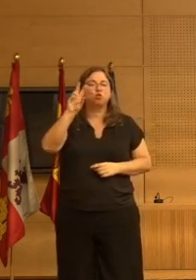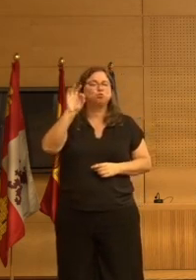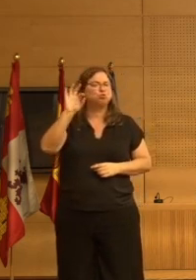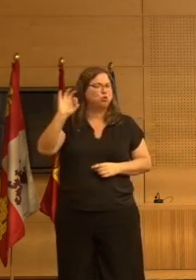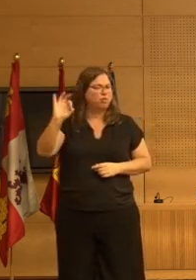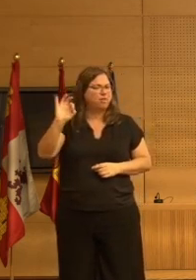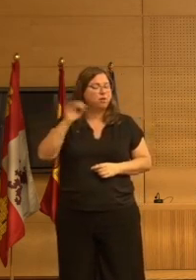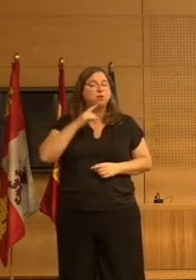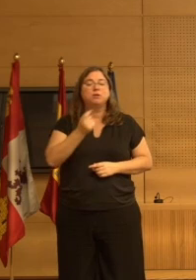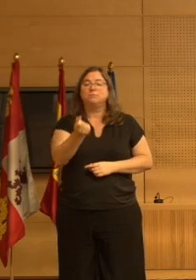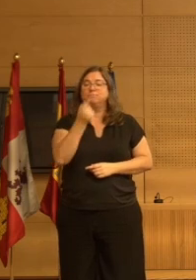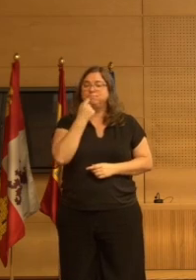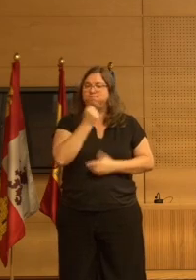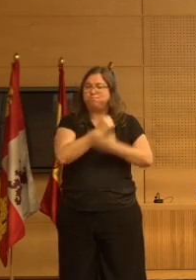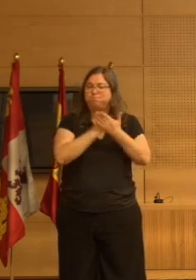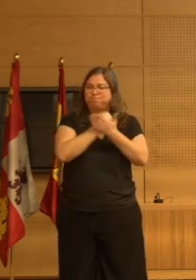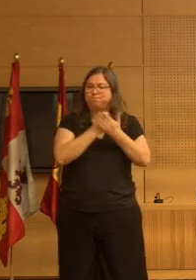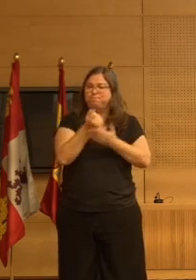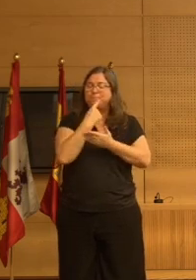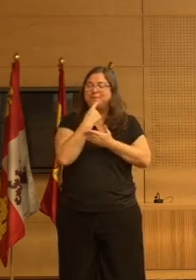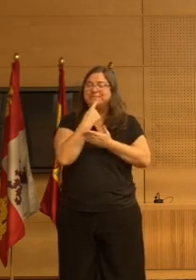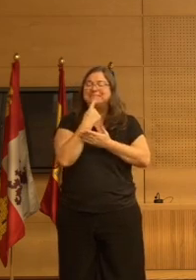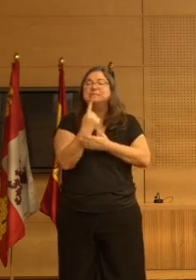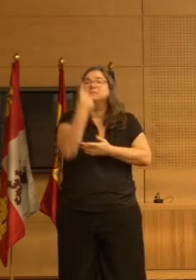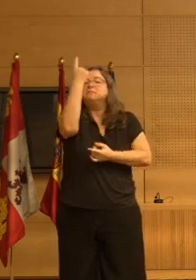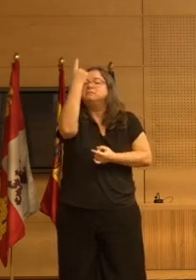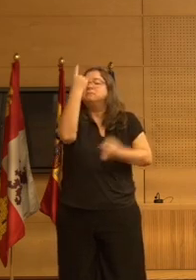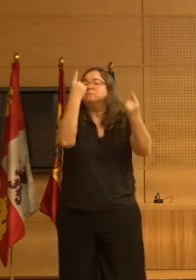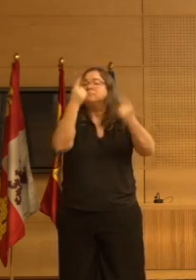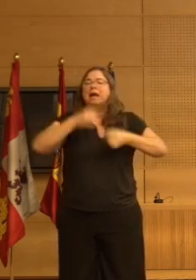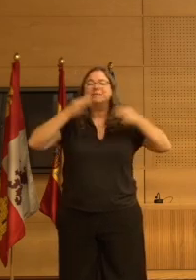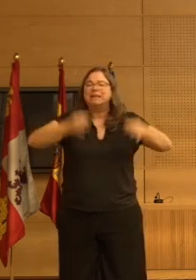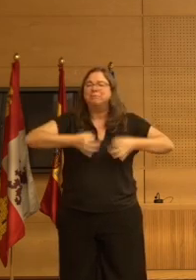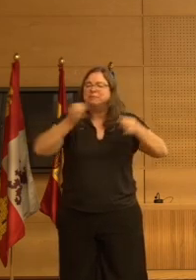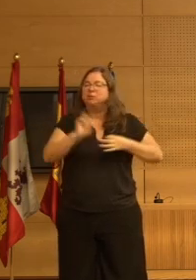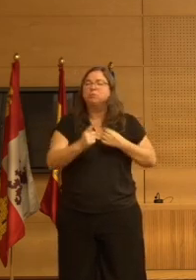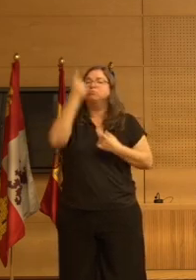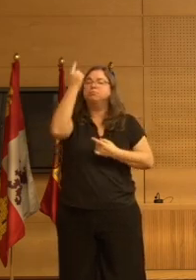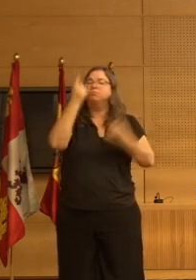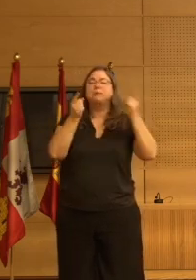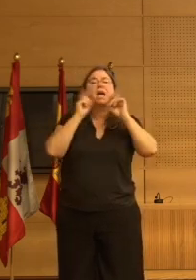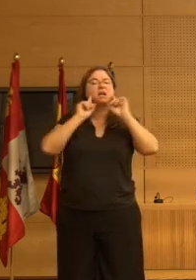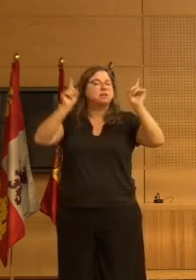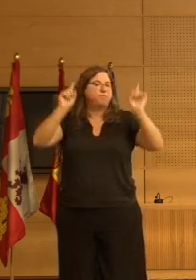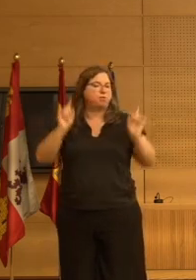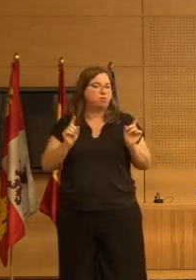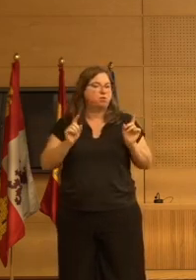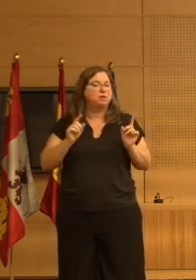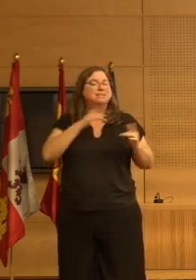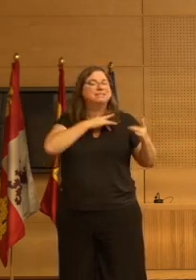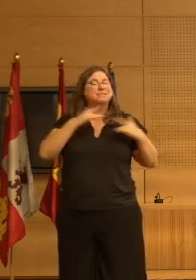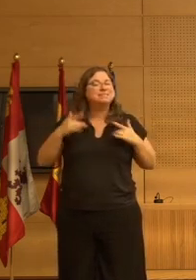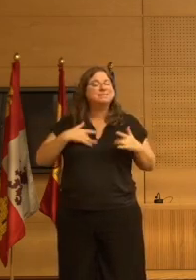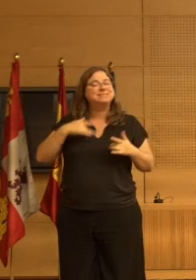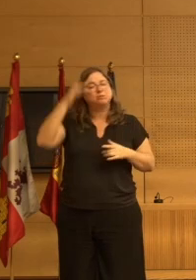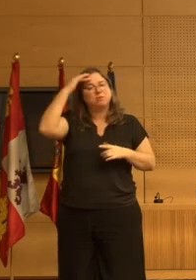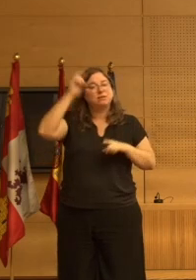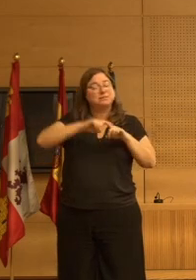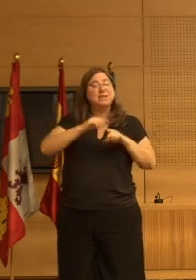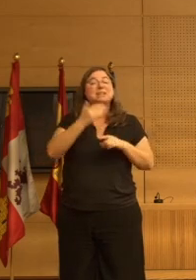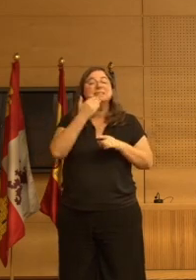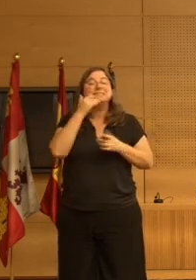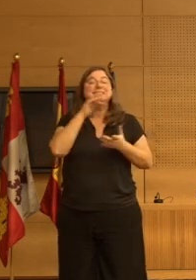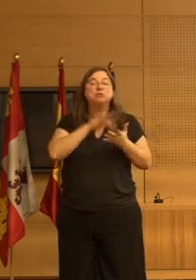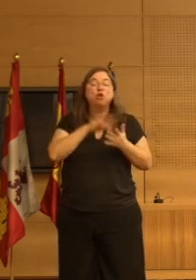el tratamiento farmacológico es una excepción debería ser realmente una excepción en el tratamiento de síntomas neuropsiquiátricos incluso cuando